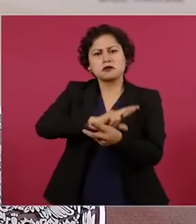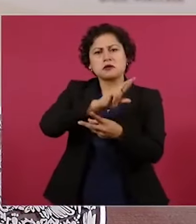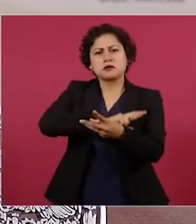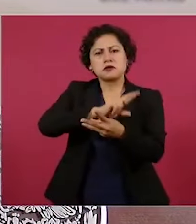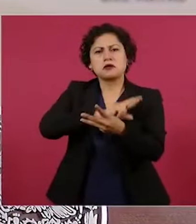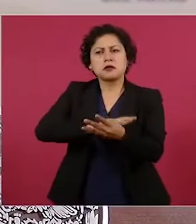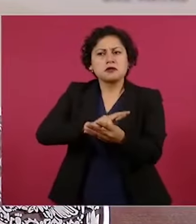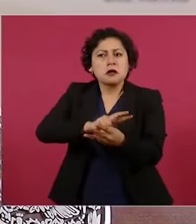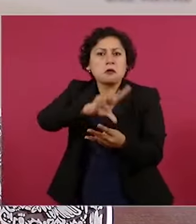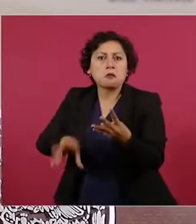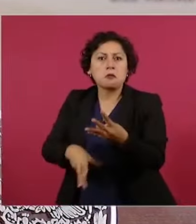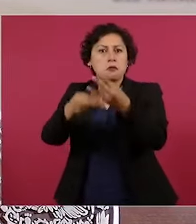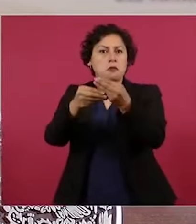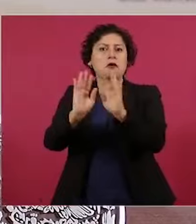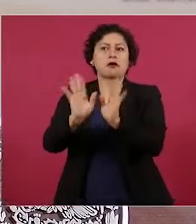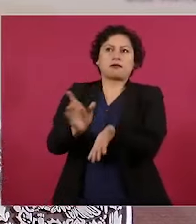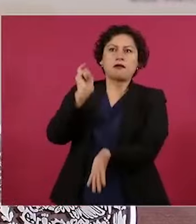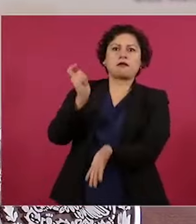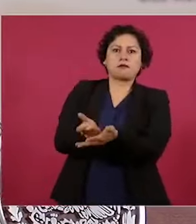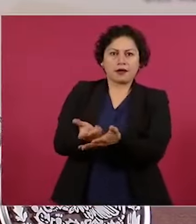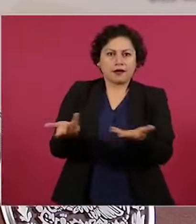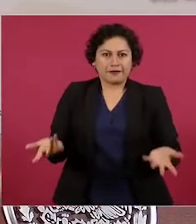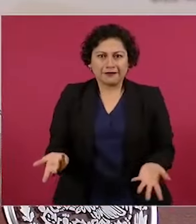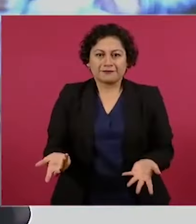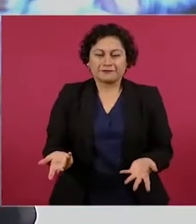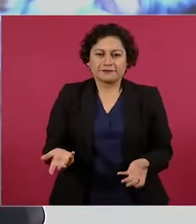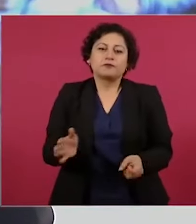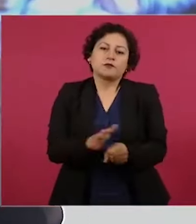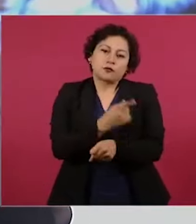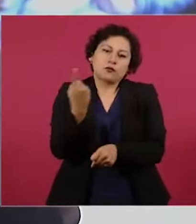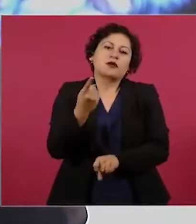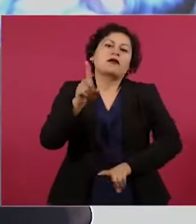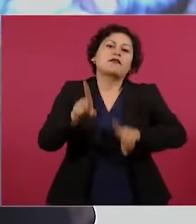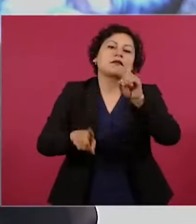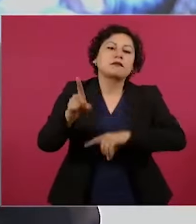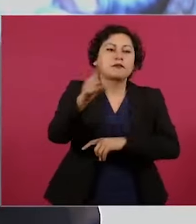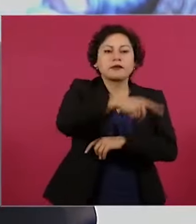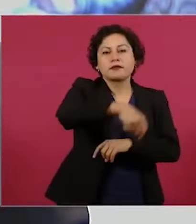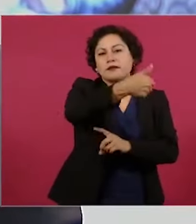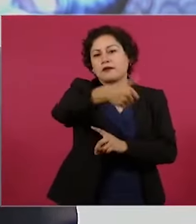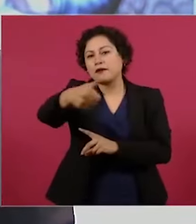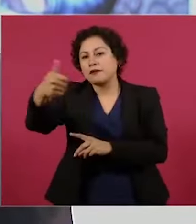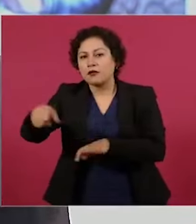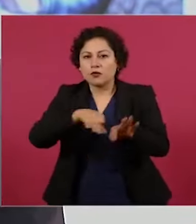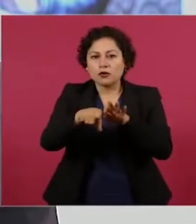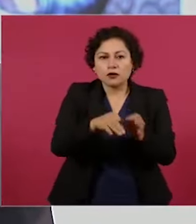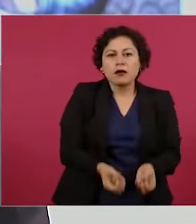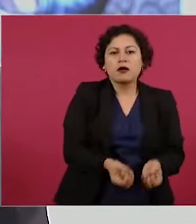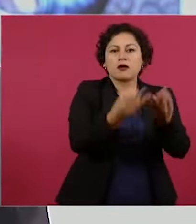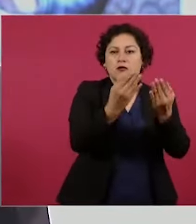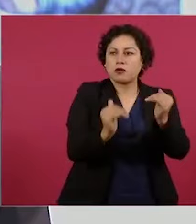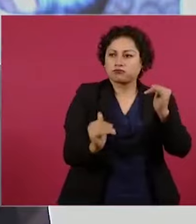quienes menos ganan, menos pagan, porque sería dependiendo del salario de cada trabajador. Y además le permitiría a los